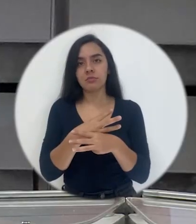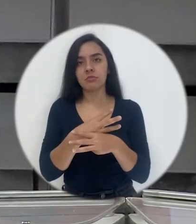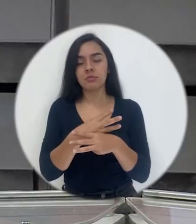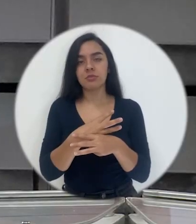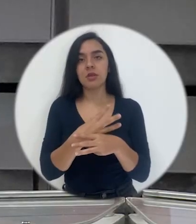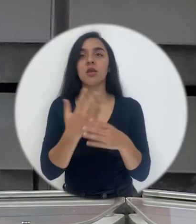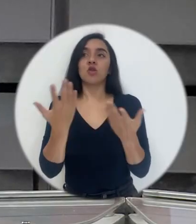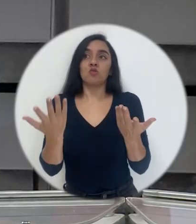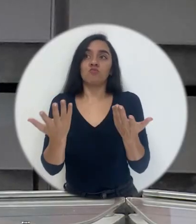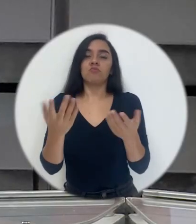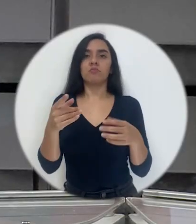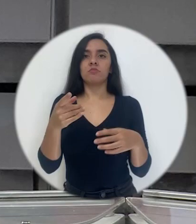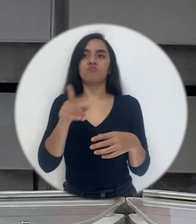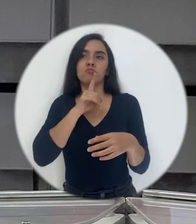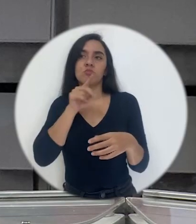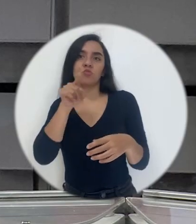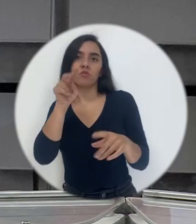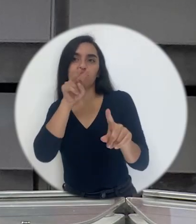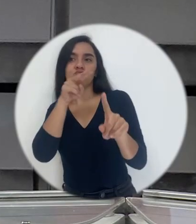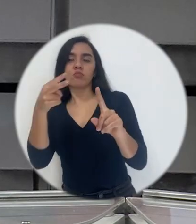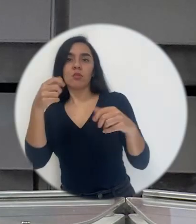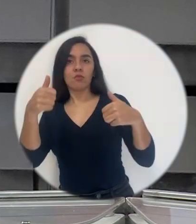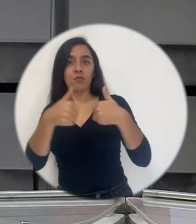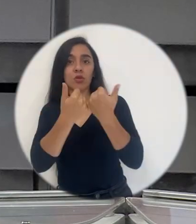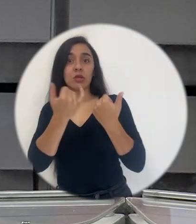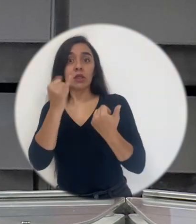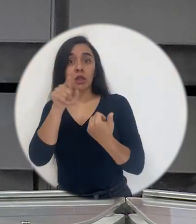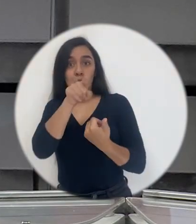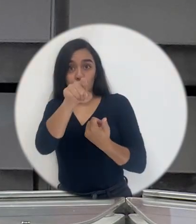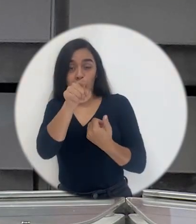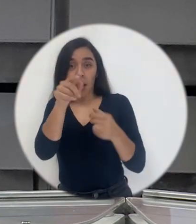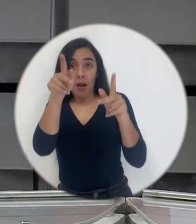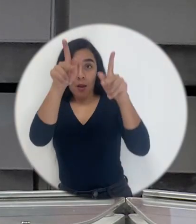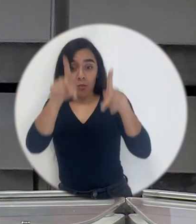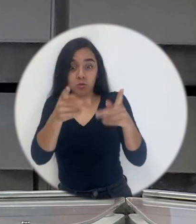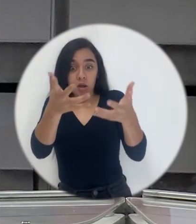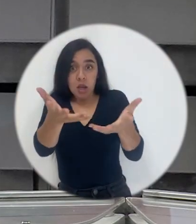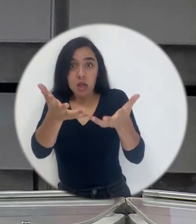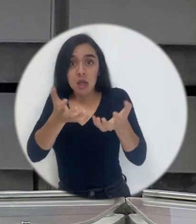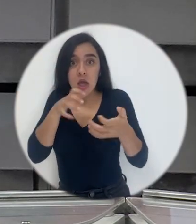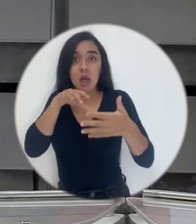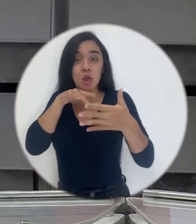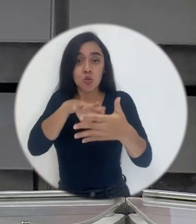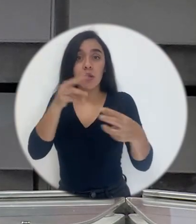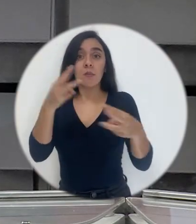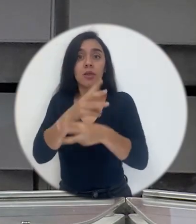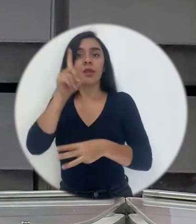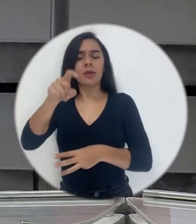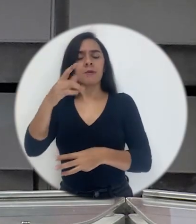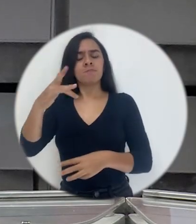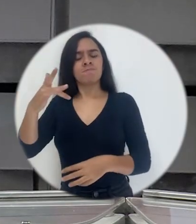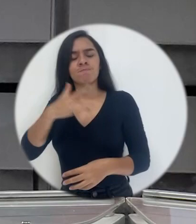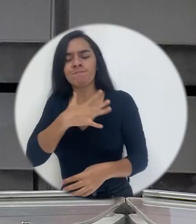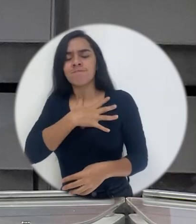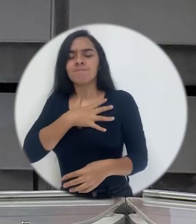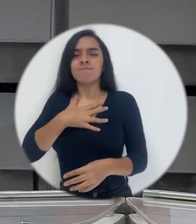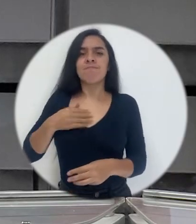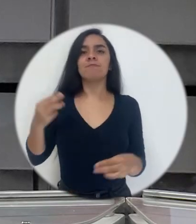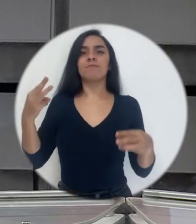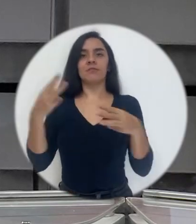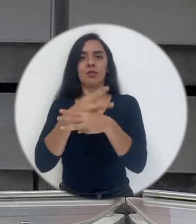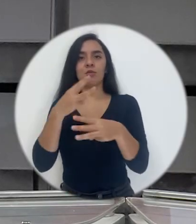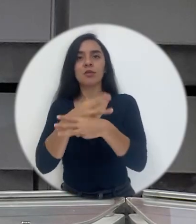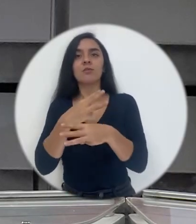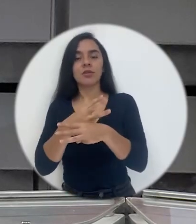creo, si lo vemos como un reto, es que todas las personas que se decidan por estudiar matemáticas sean apasionadas de las matemáticas. Como usted, doña Maribel, que les